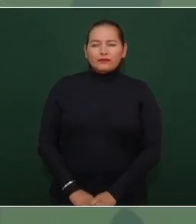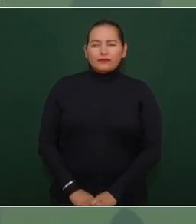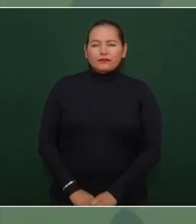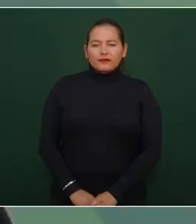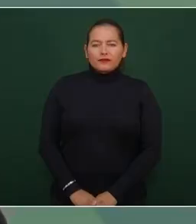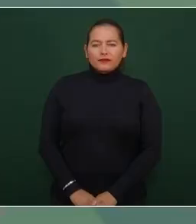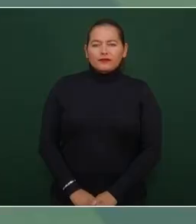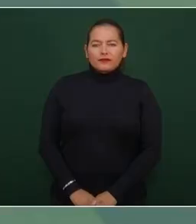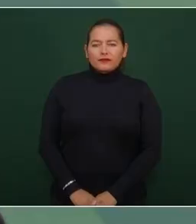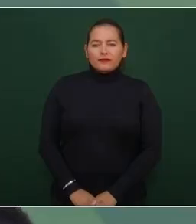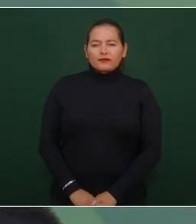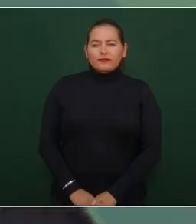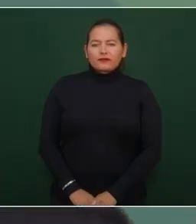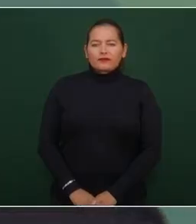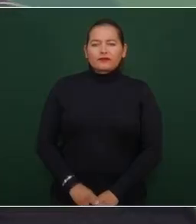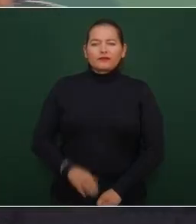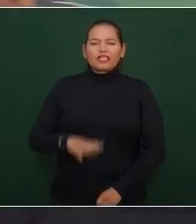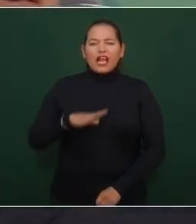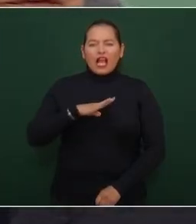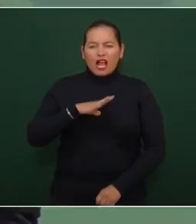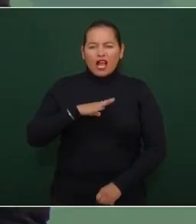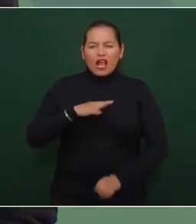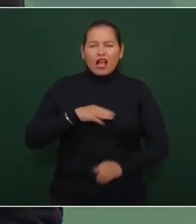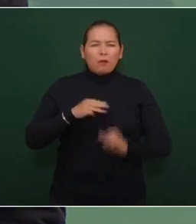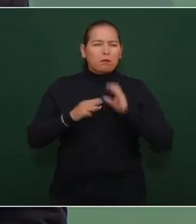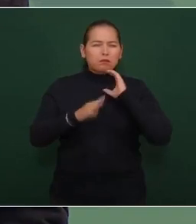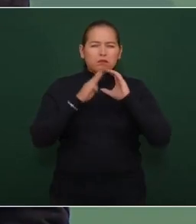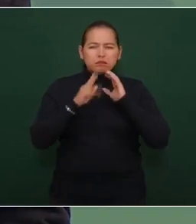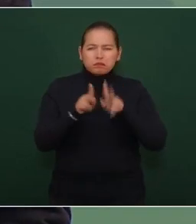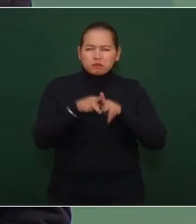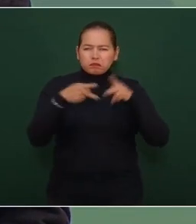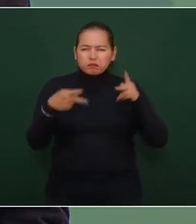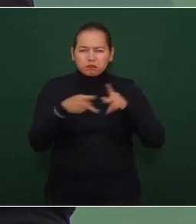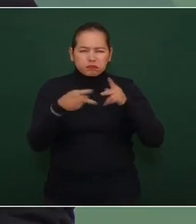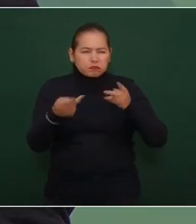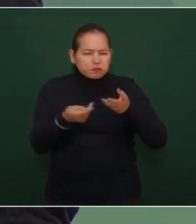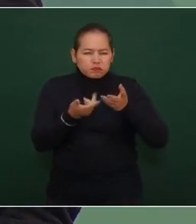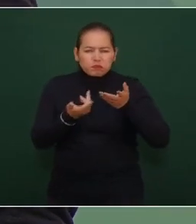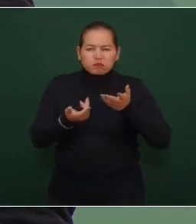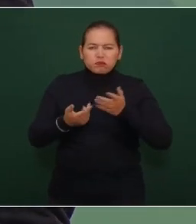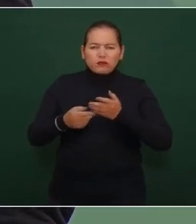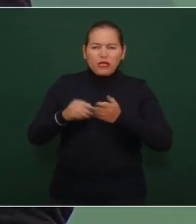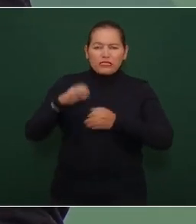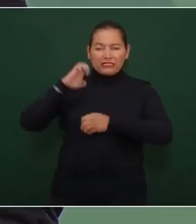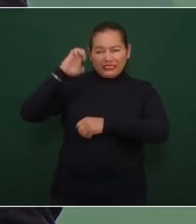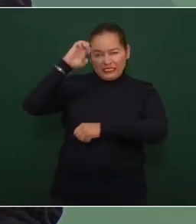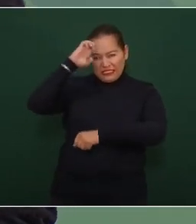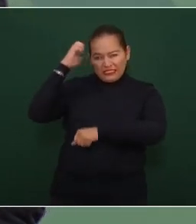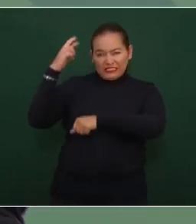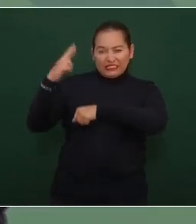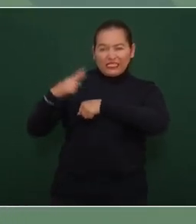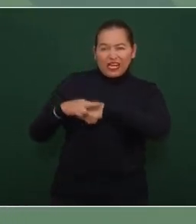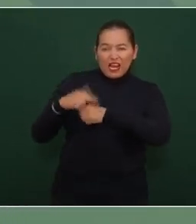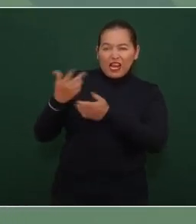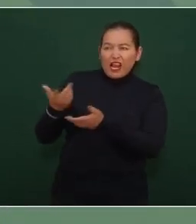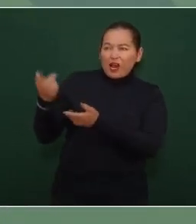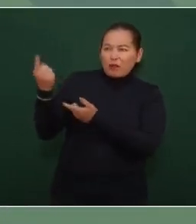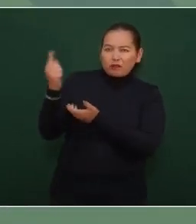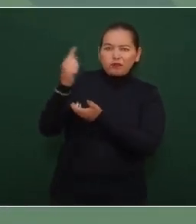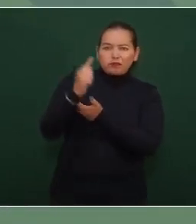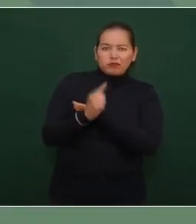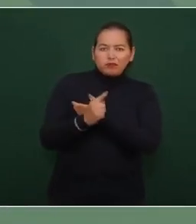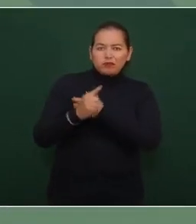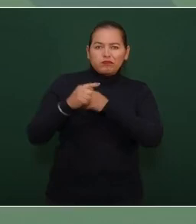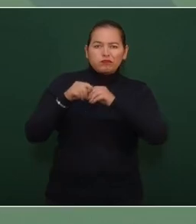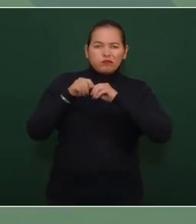traen periodistas mercenarios del extranjero a hacer artículos que